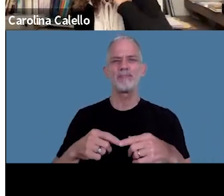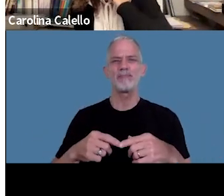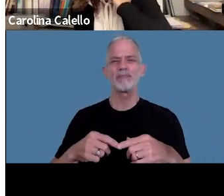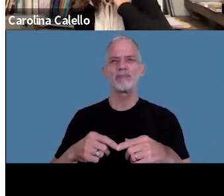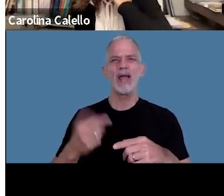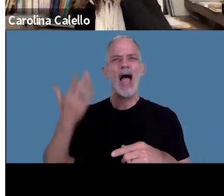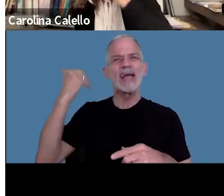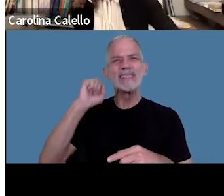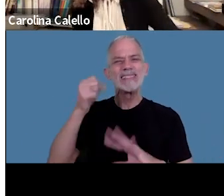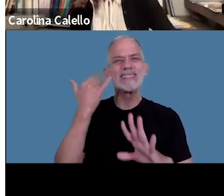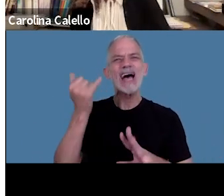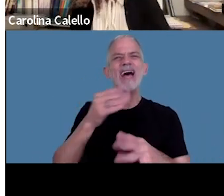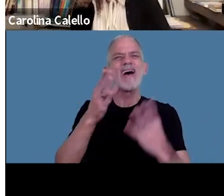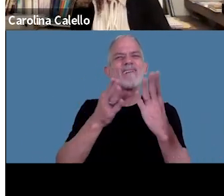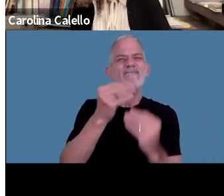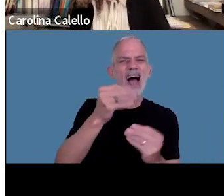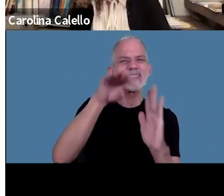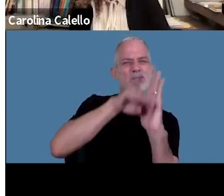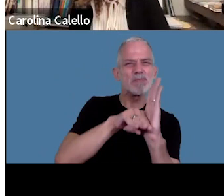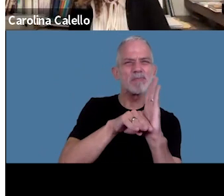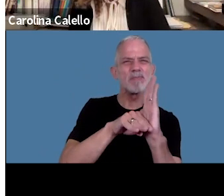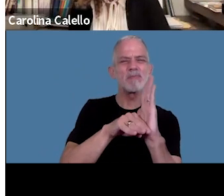sobre vicios en el procedimiento